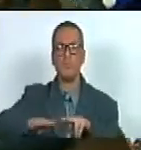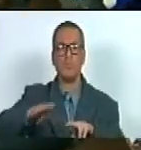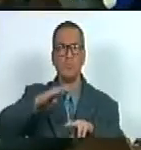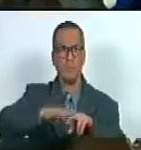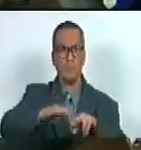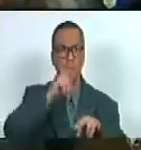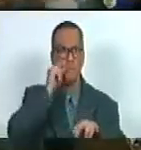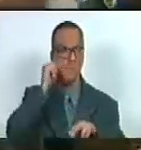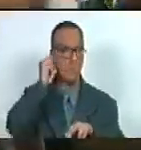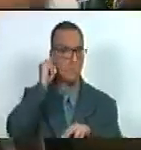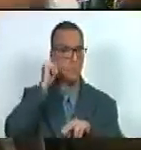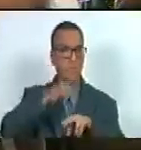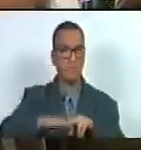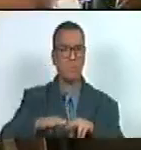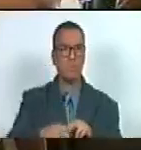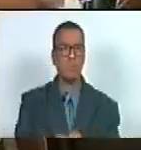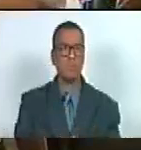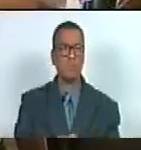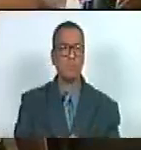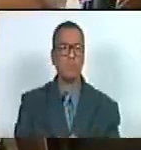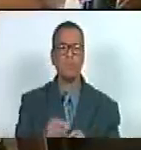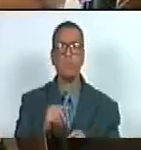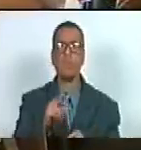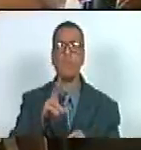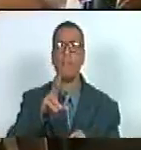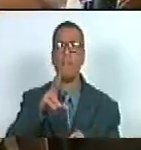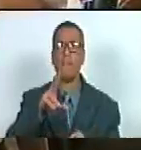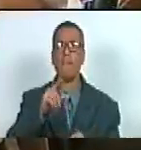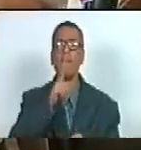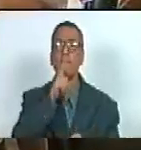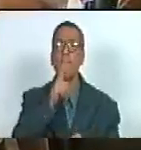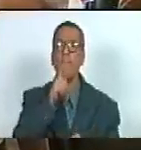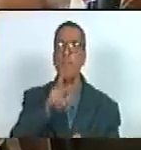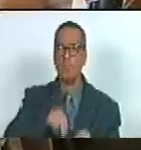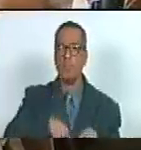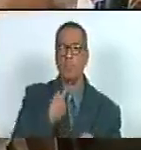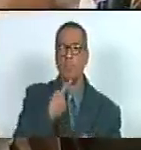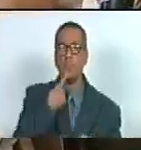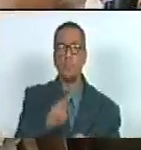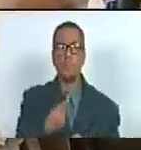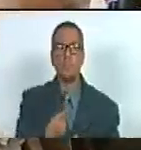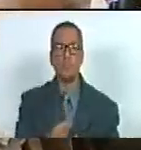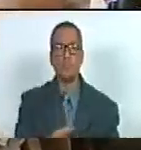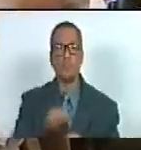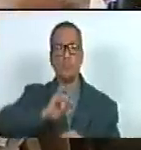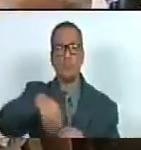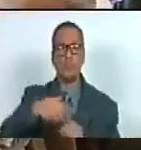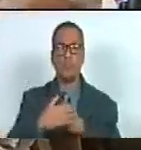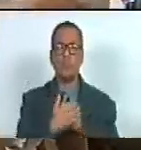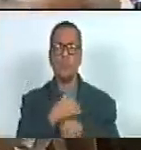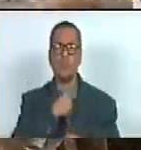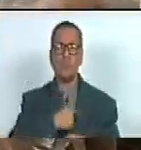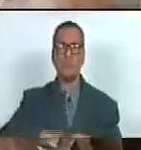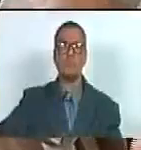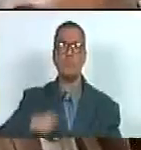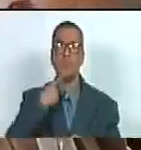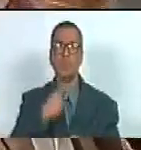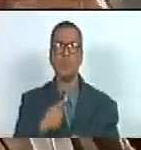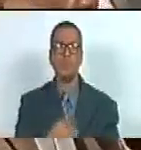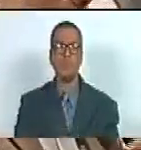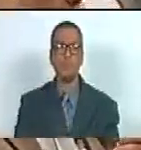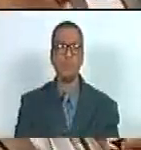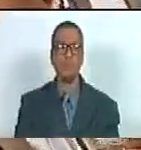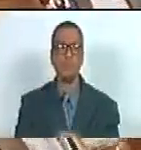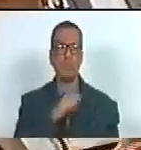niñas mal pudiéramos nosotros presidente Jorge Rodríguez pedirle yo en mi